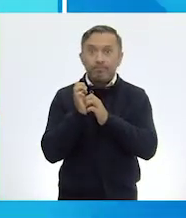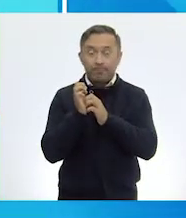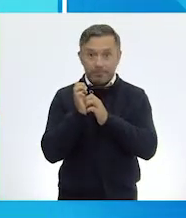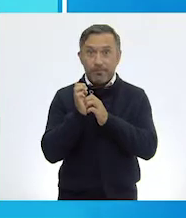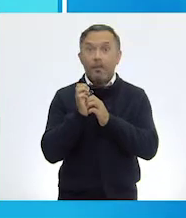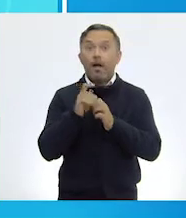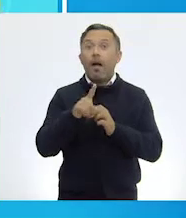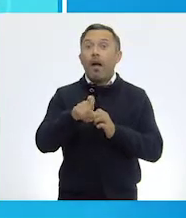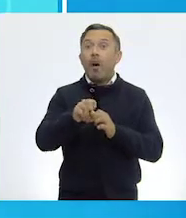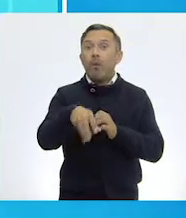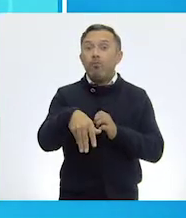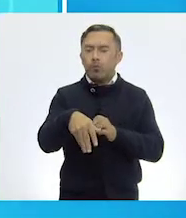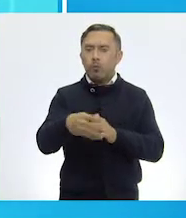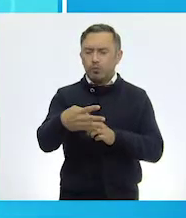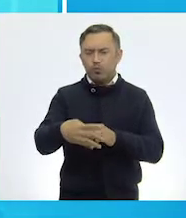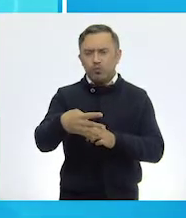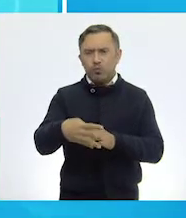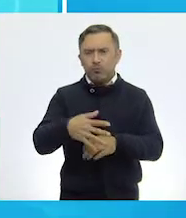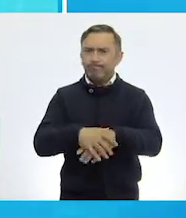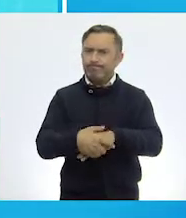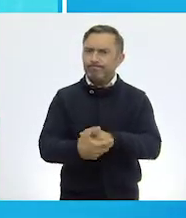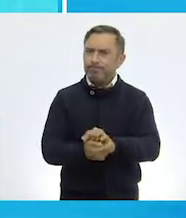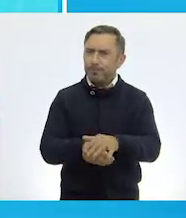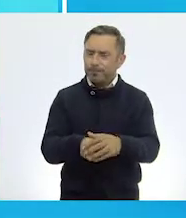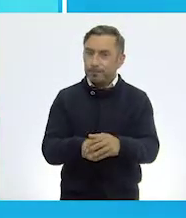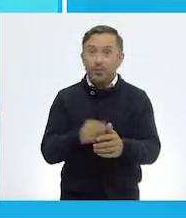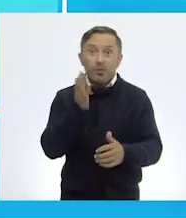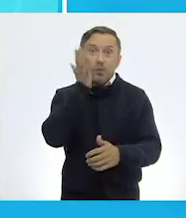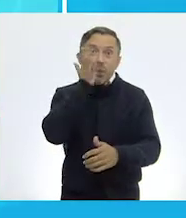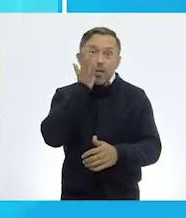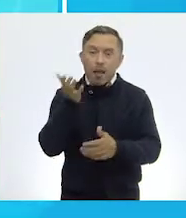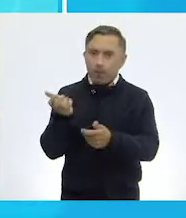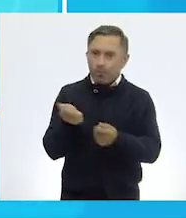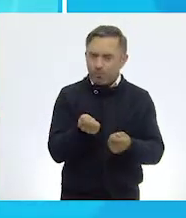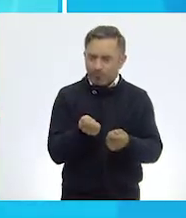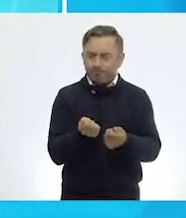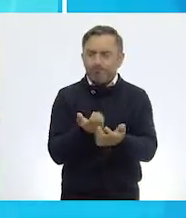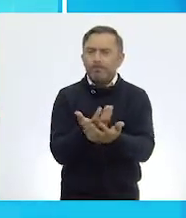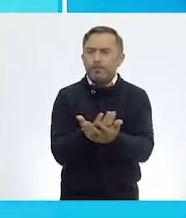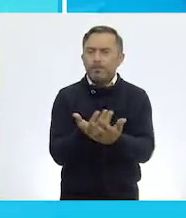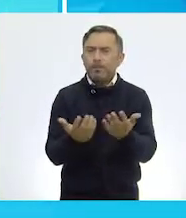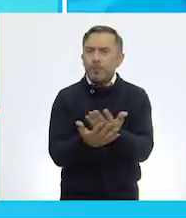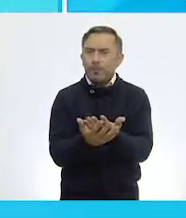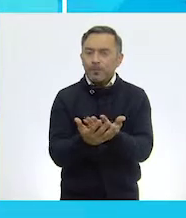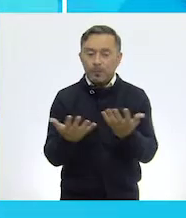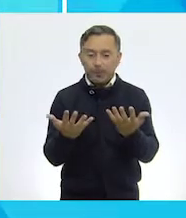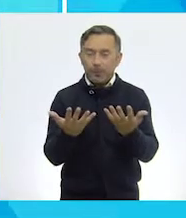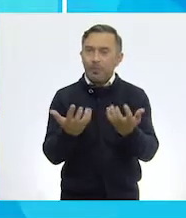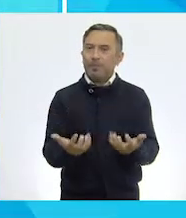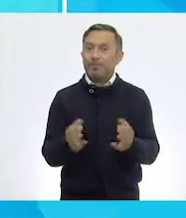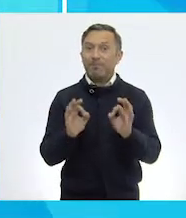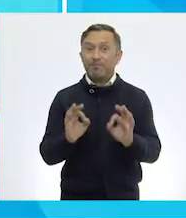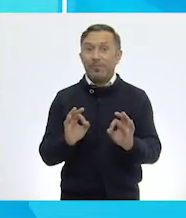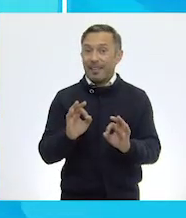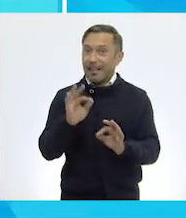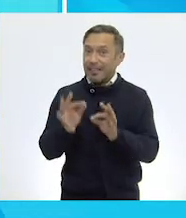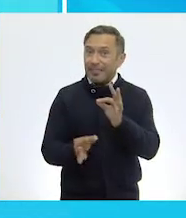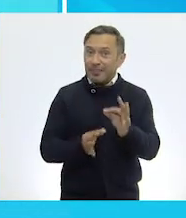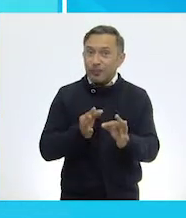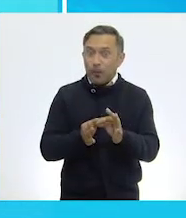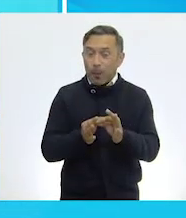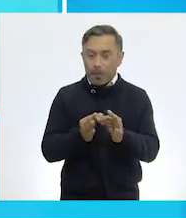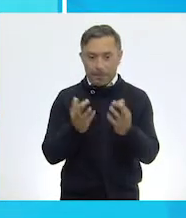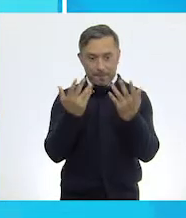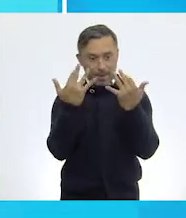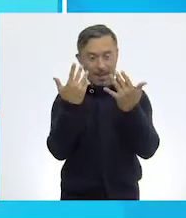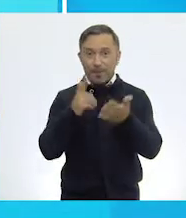Enjuaga tus manos con agua. Sécalas con una toalla. ¡Y listo! Tus manos están limpias.